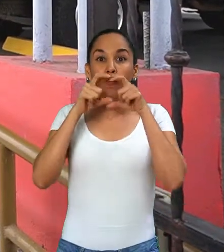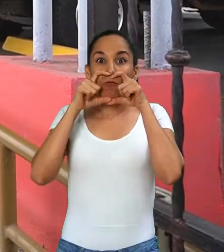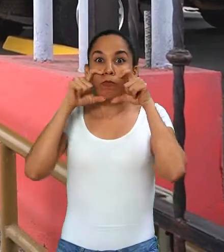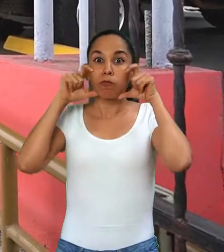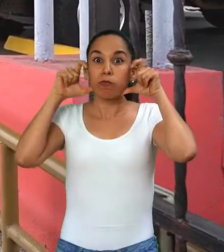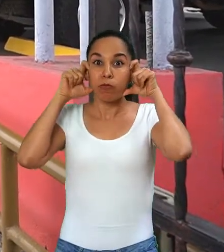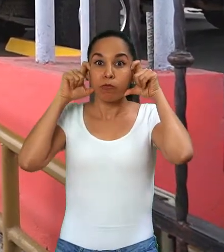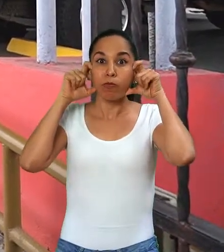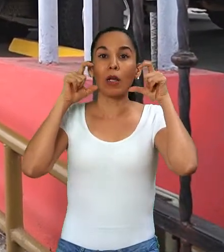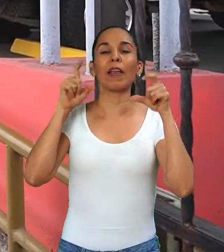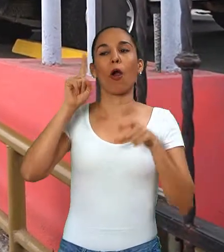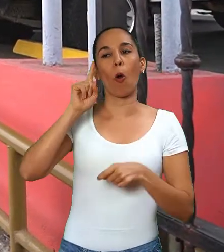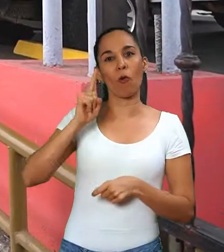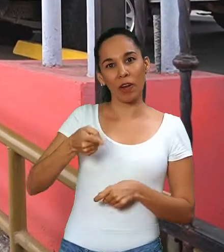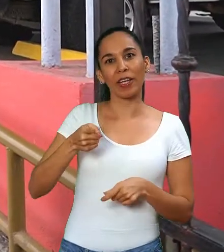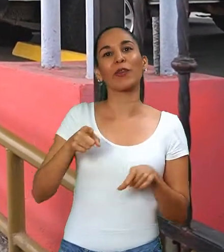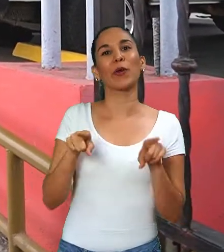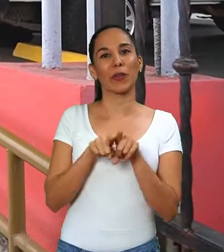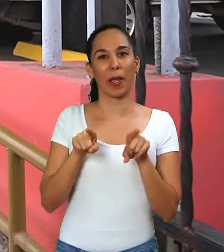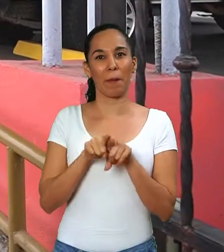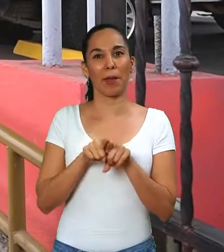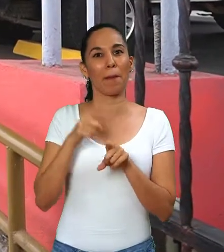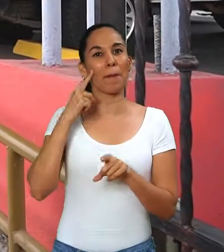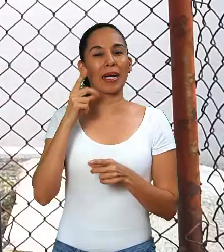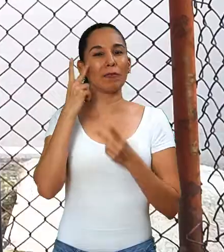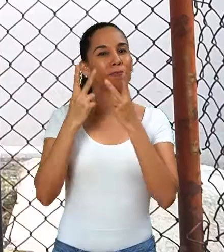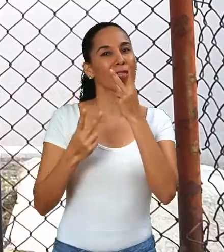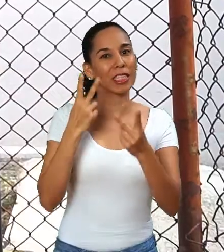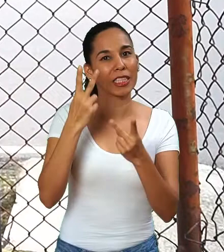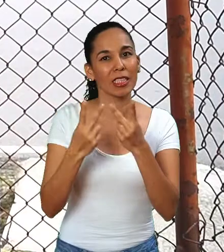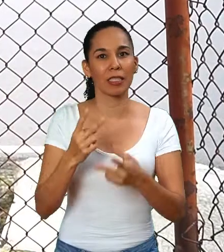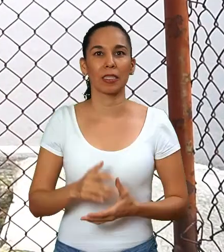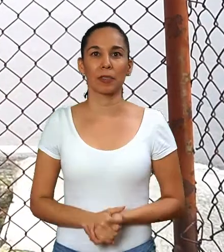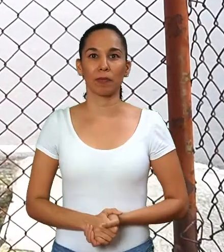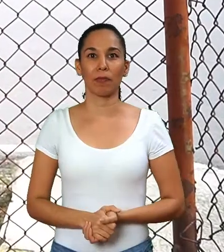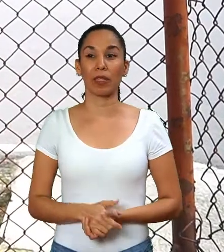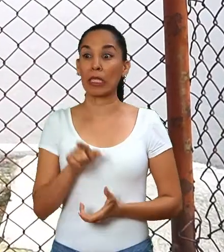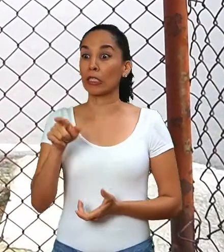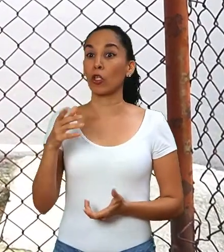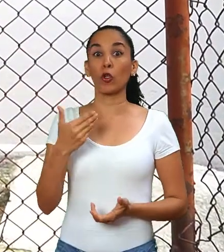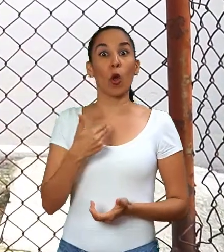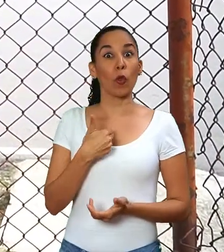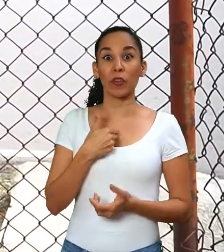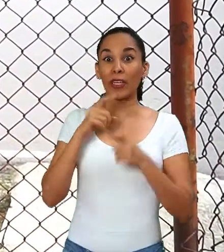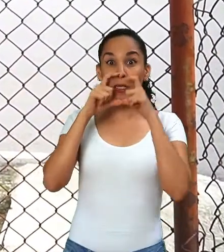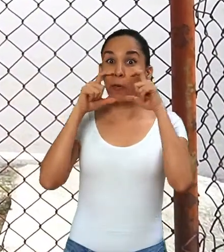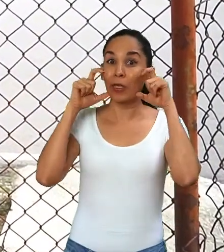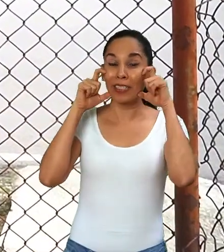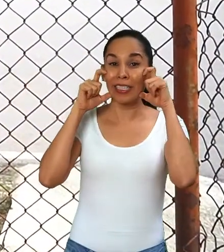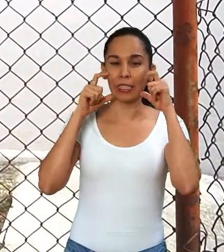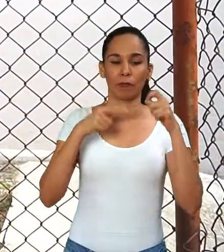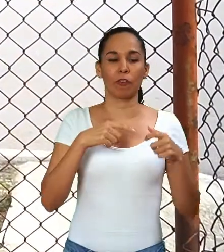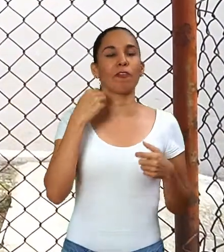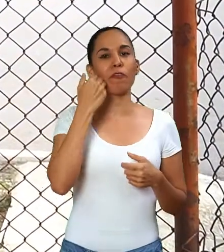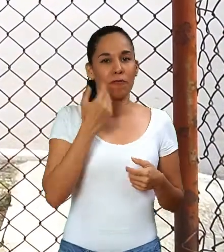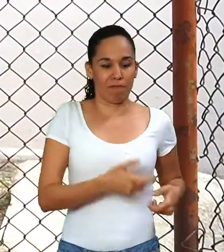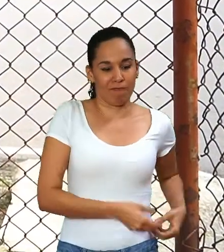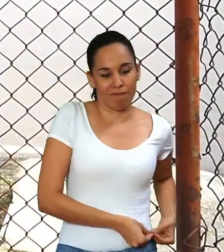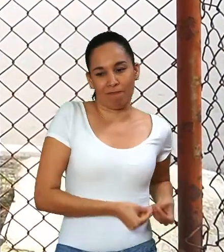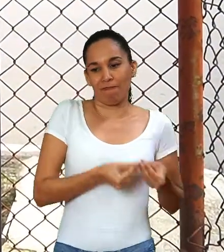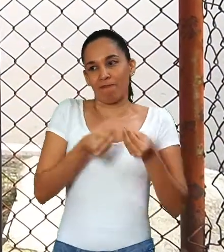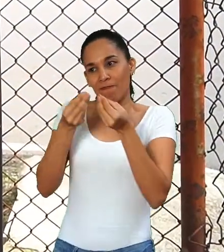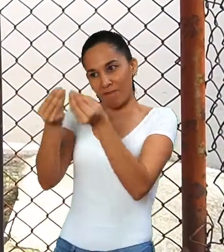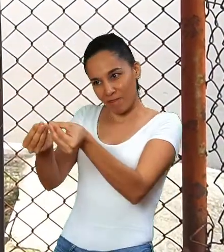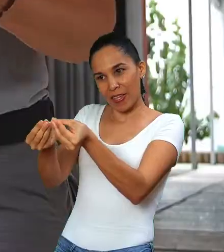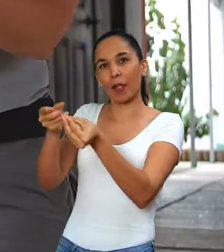desechable es obligatorio también para nuestros visitantes. En caso de que ellos no porten la suya propia, facilítale una a nuestro